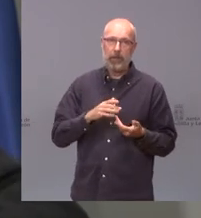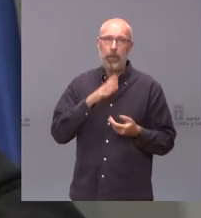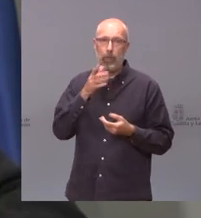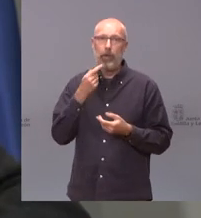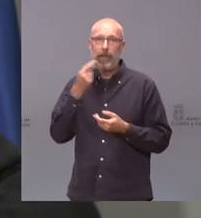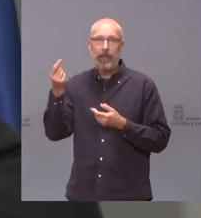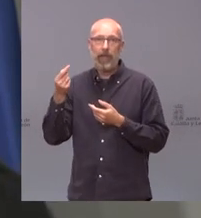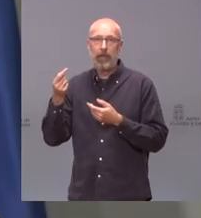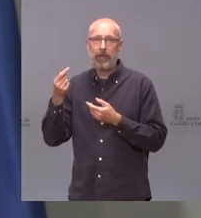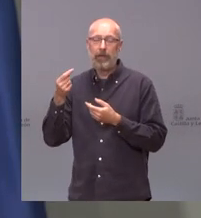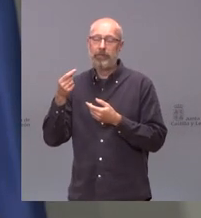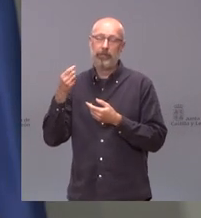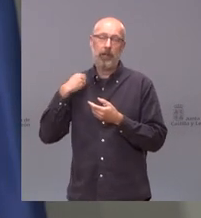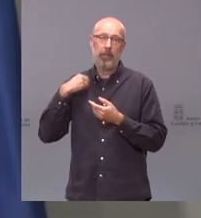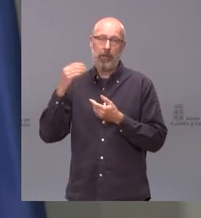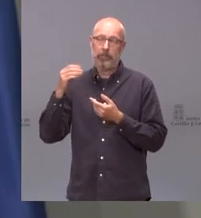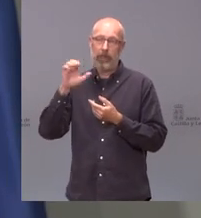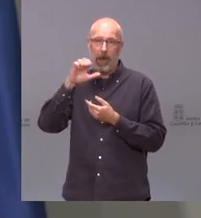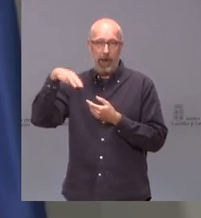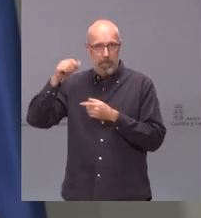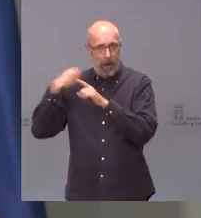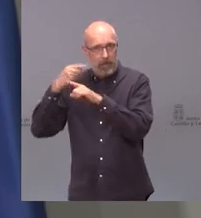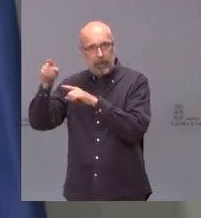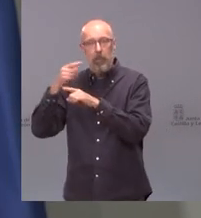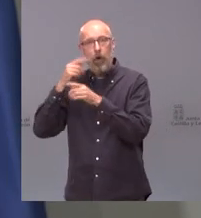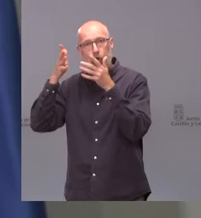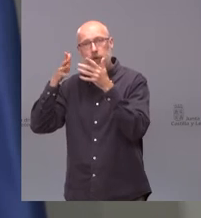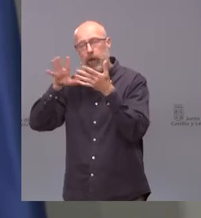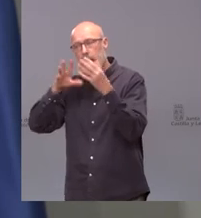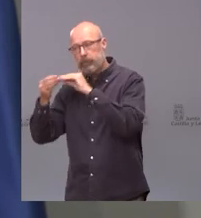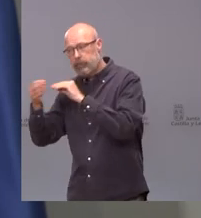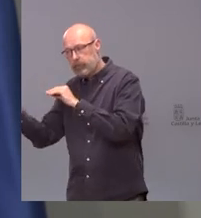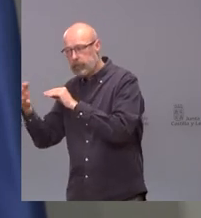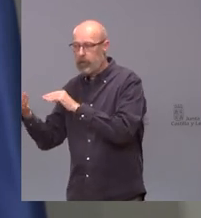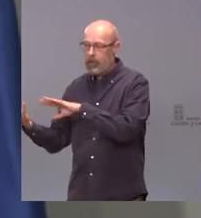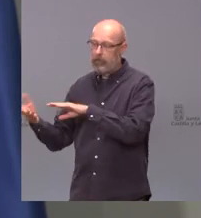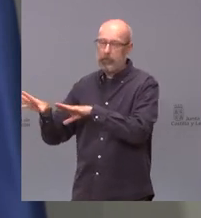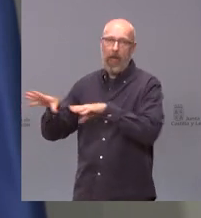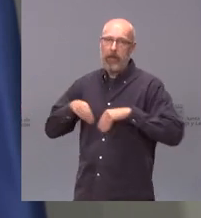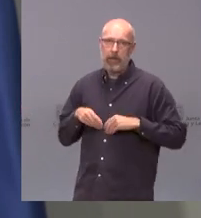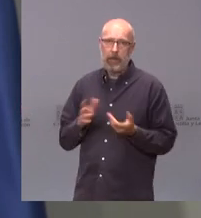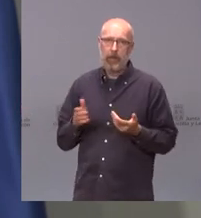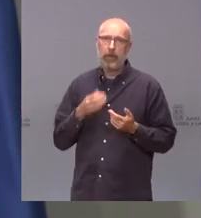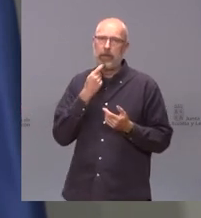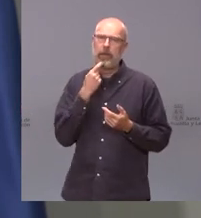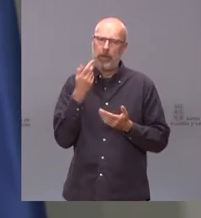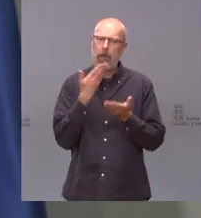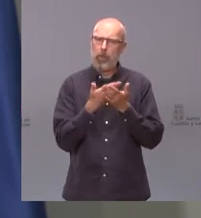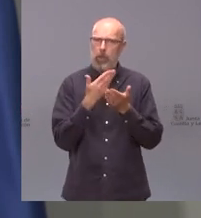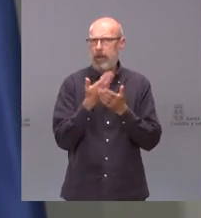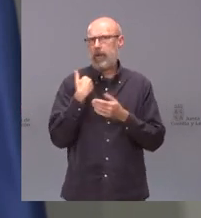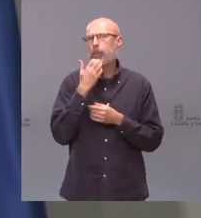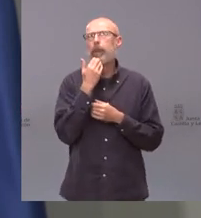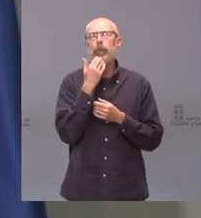dice la EMA yo creo que hay una evidencia científica suficiente sobre todo en la experiencia en el Reino Unido